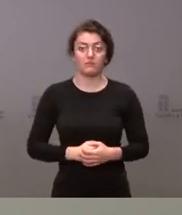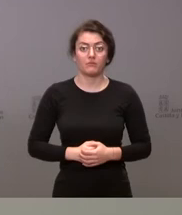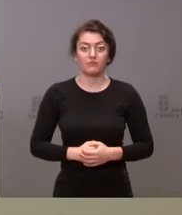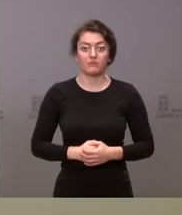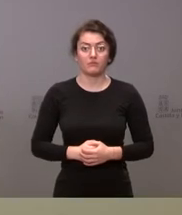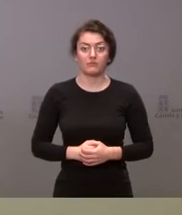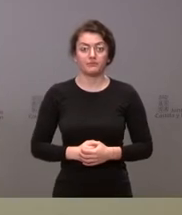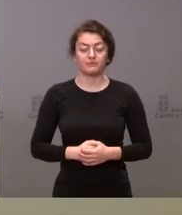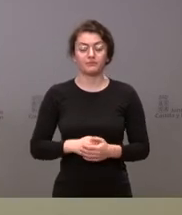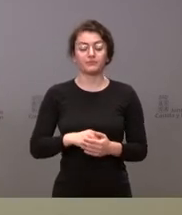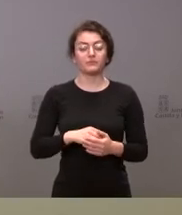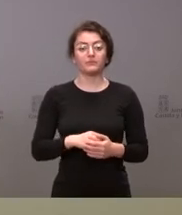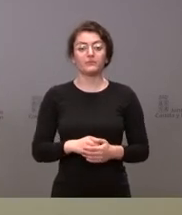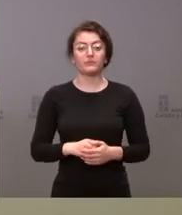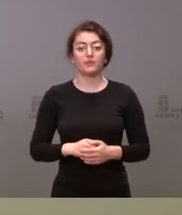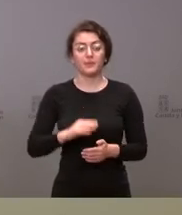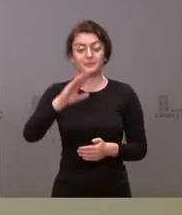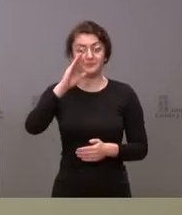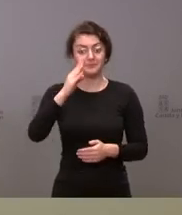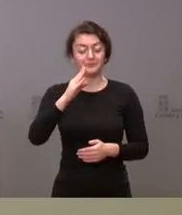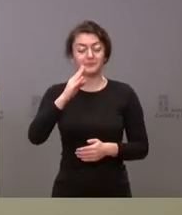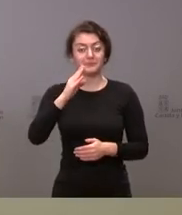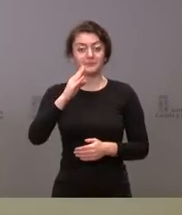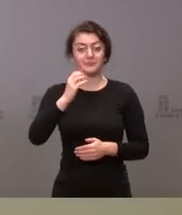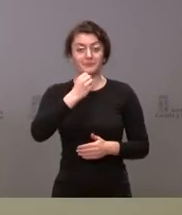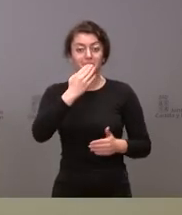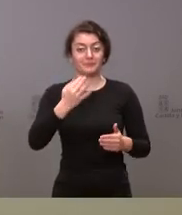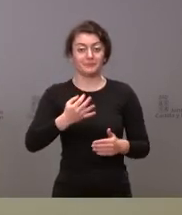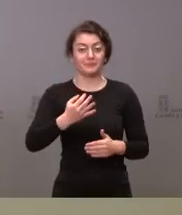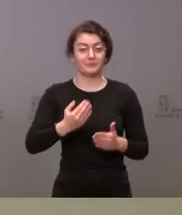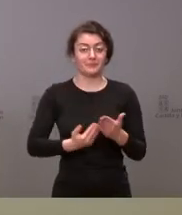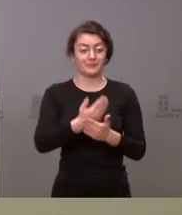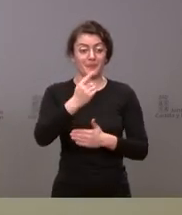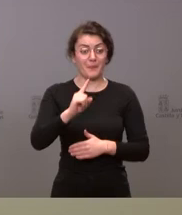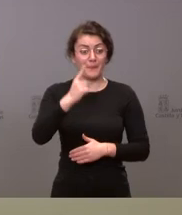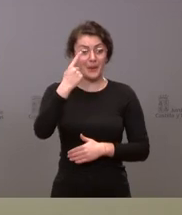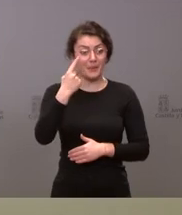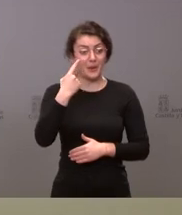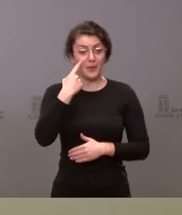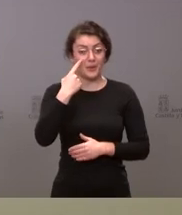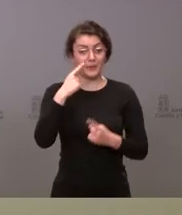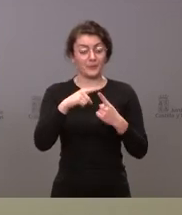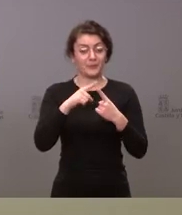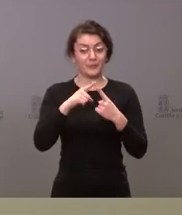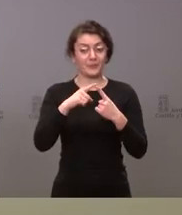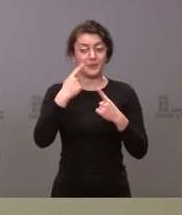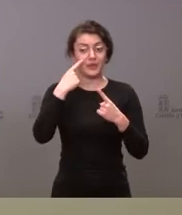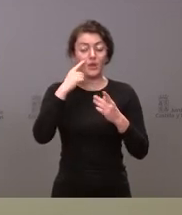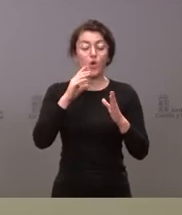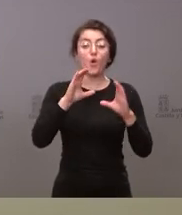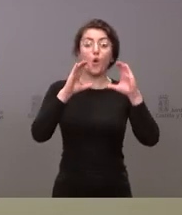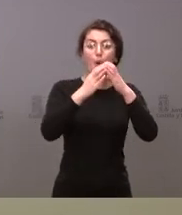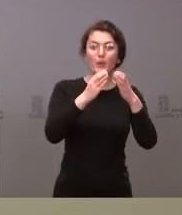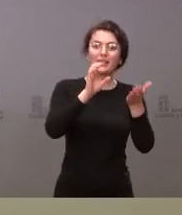hola buenas en primer lugar querría saber qué análisis hace la Junta de Castilla y León y qué mensaje